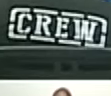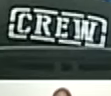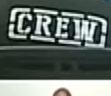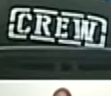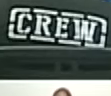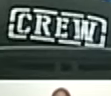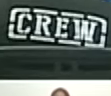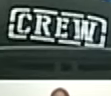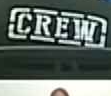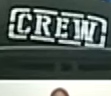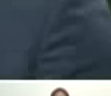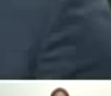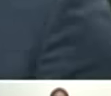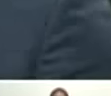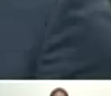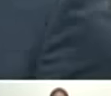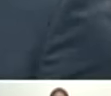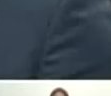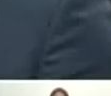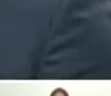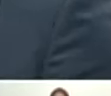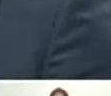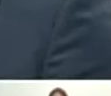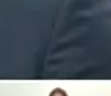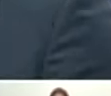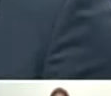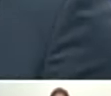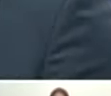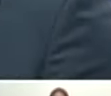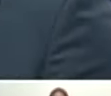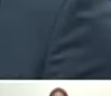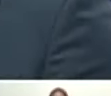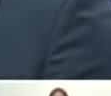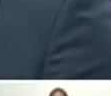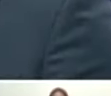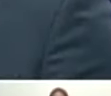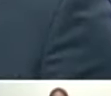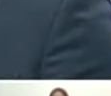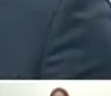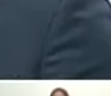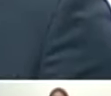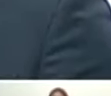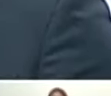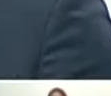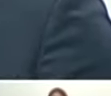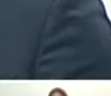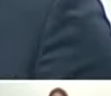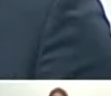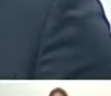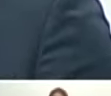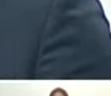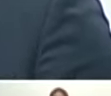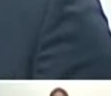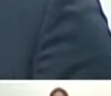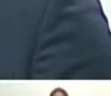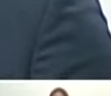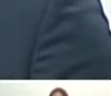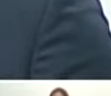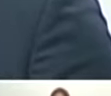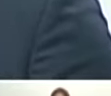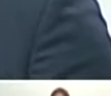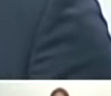bien saben nosotros hemos venido haciendo un seguimiento cercano al 1x10 del buen gobierno con eficiencia y eficacia